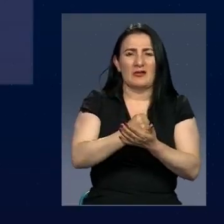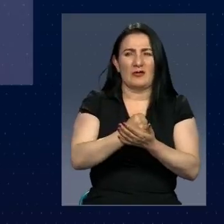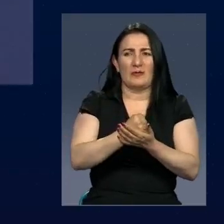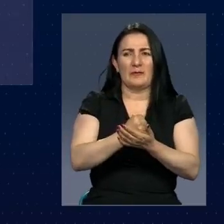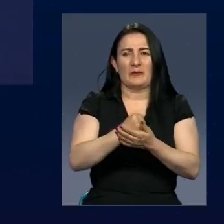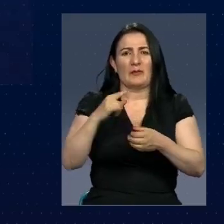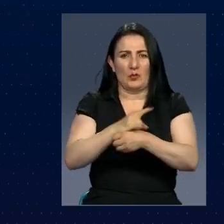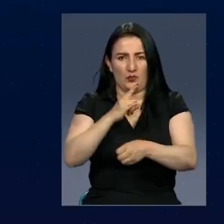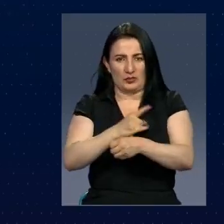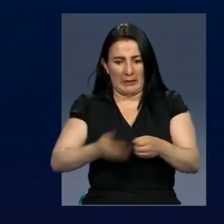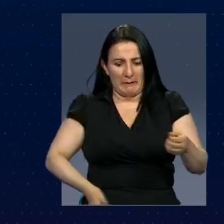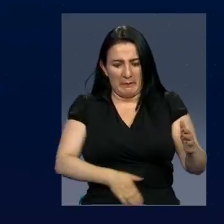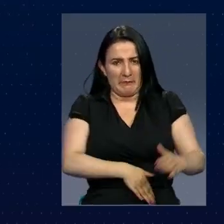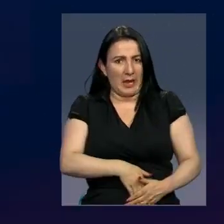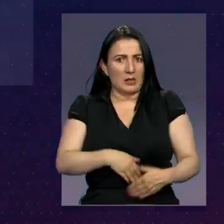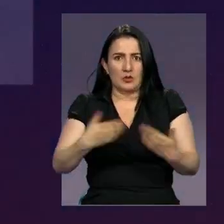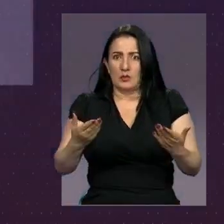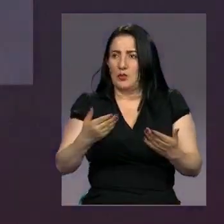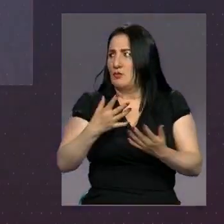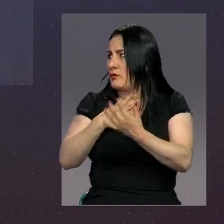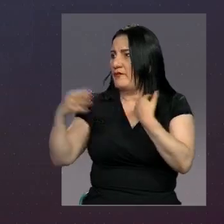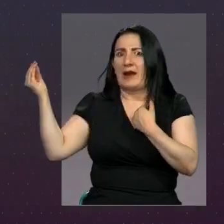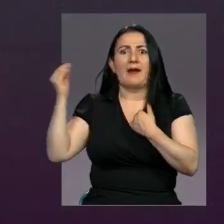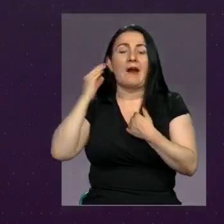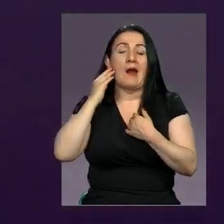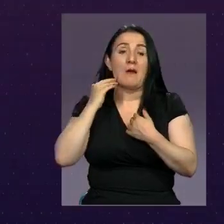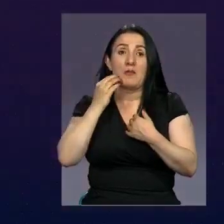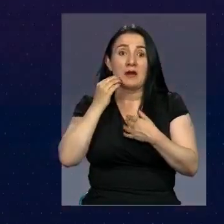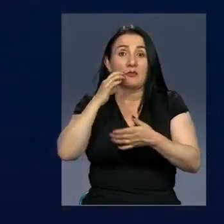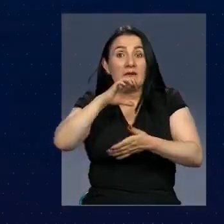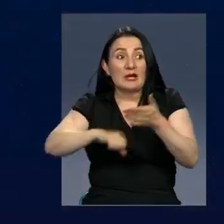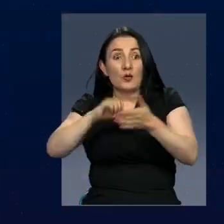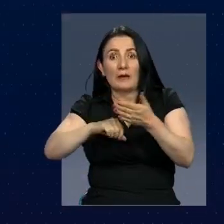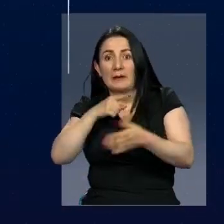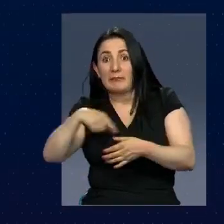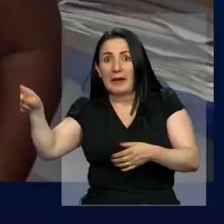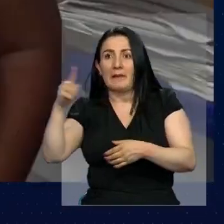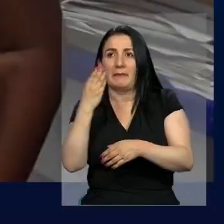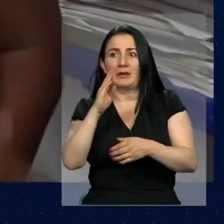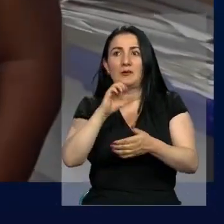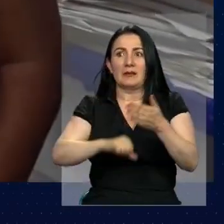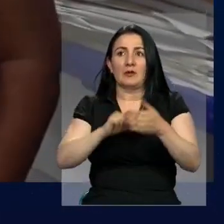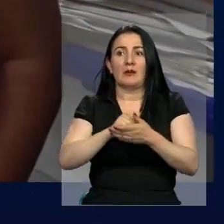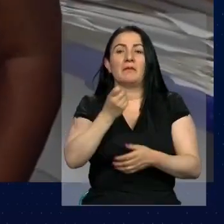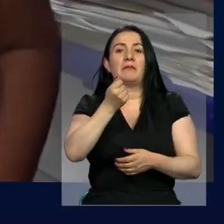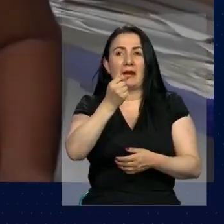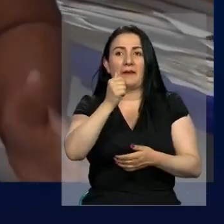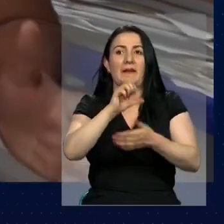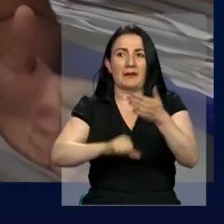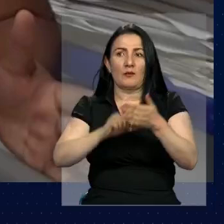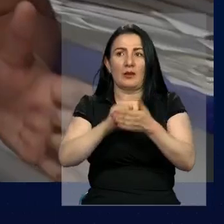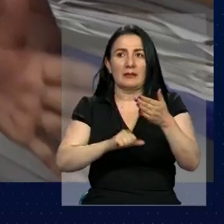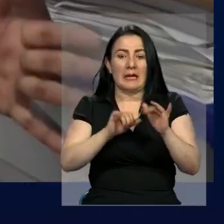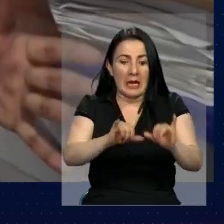utilizar paños desechables porque nos descuentan en los salarios la ida e ir al baño. Nos descuentan plata para